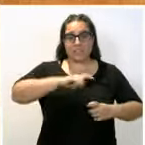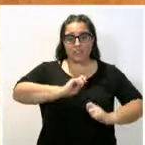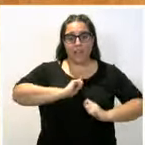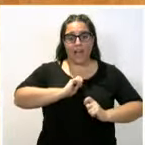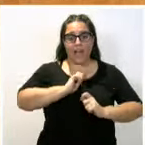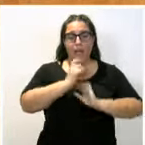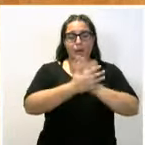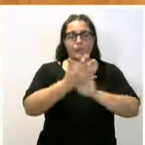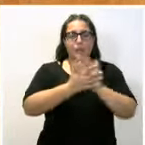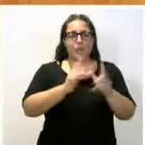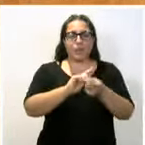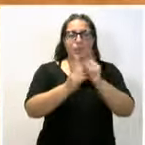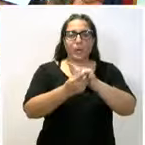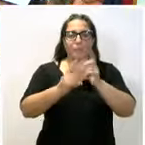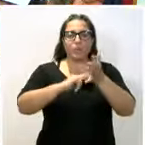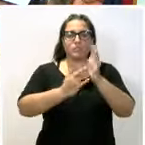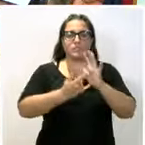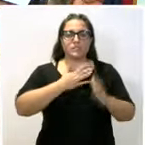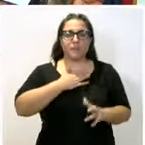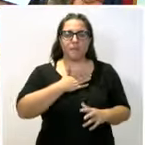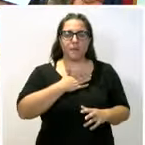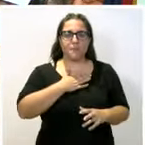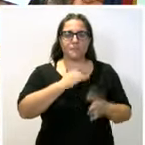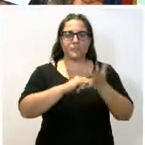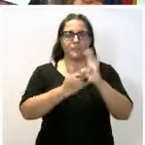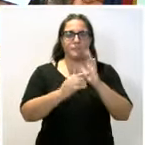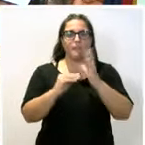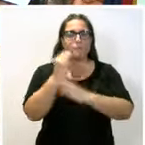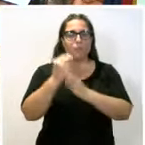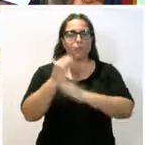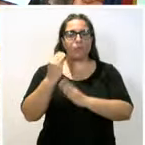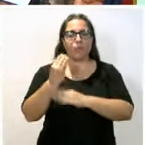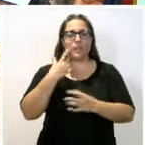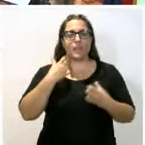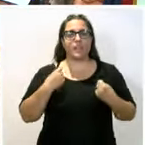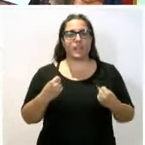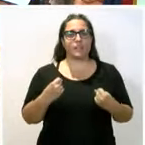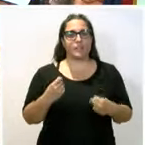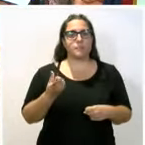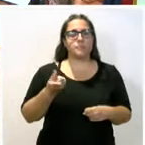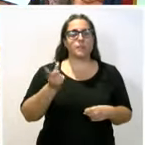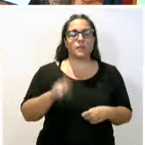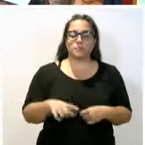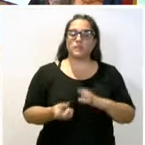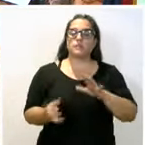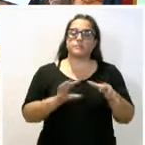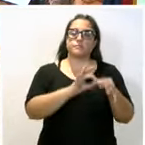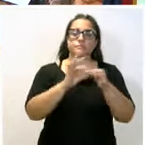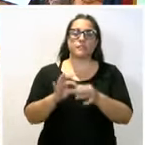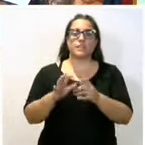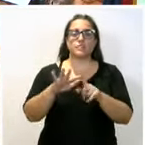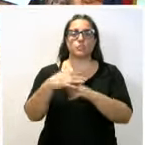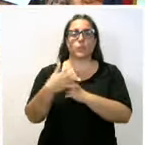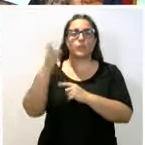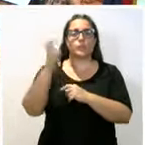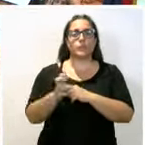luego, de nuestro sistema de producción energética. Unimos a eso también la situación generada como consecuencia de